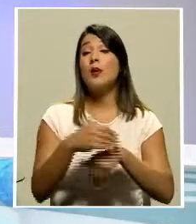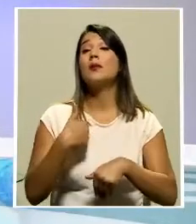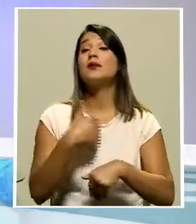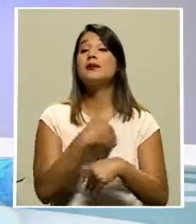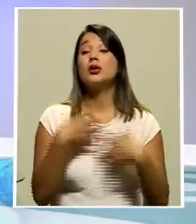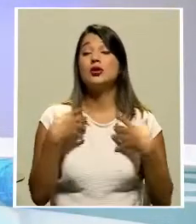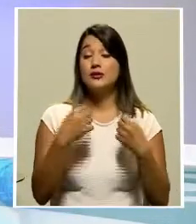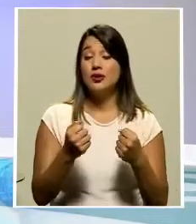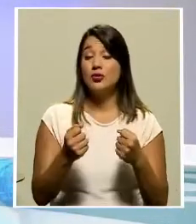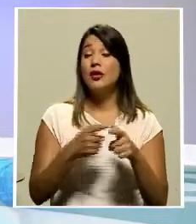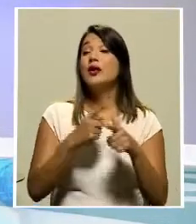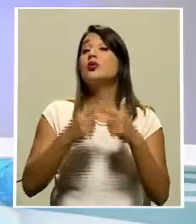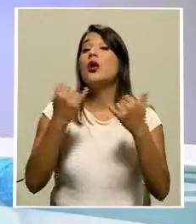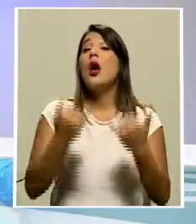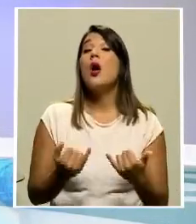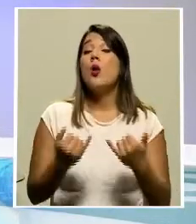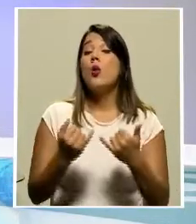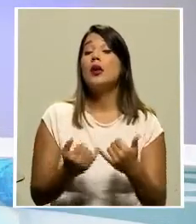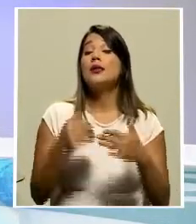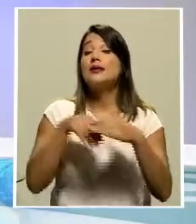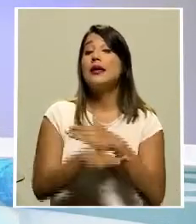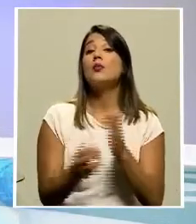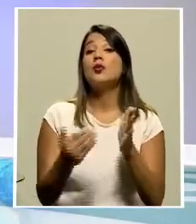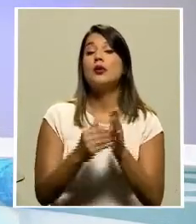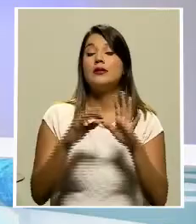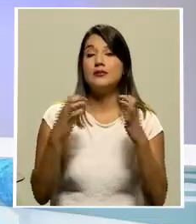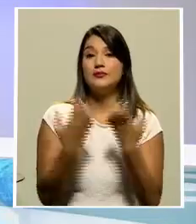pausa y al volver le traemos esta historia.